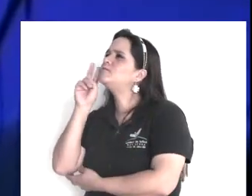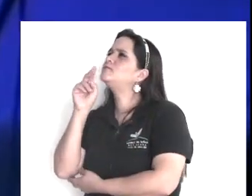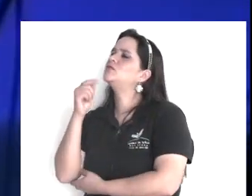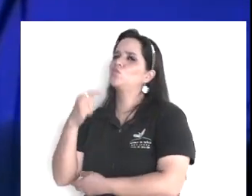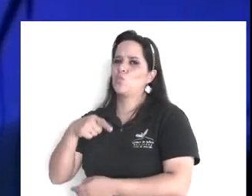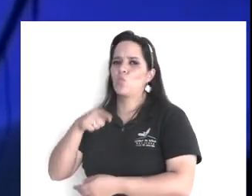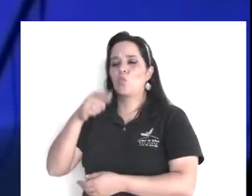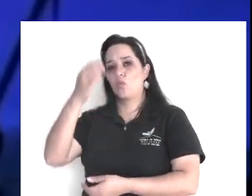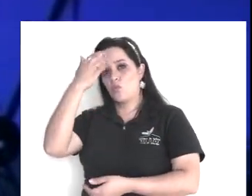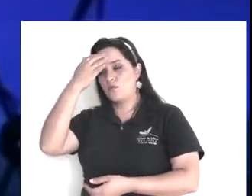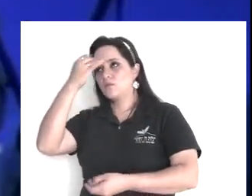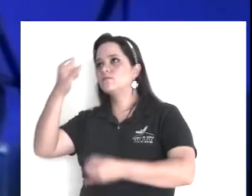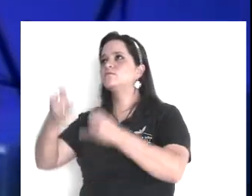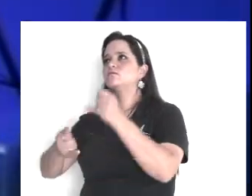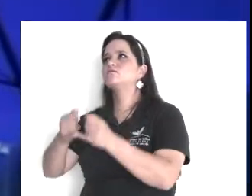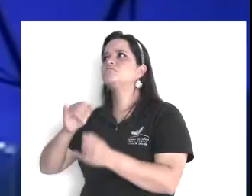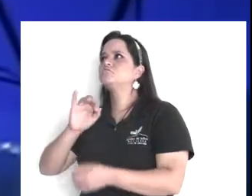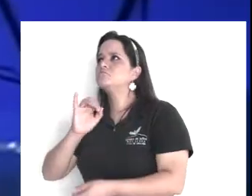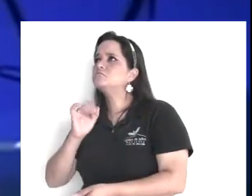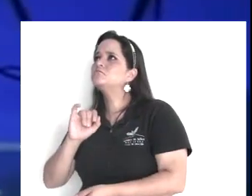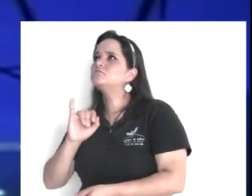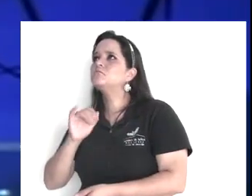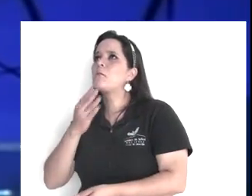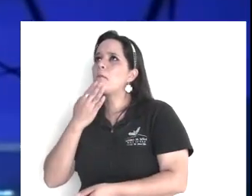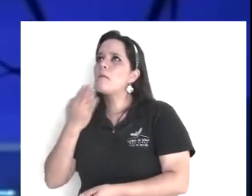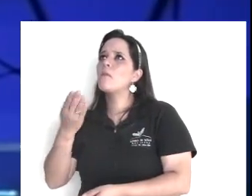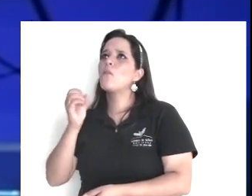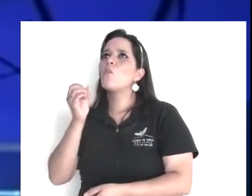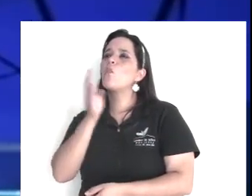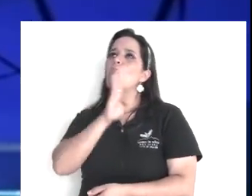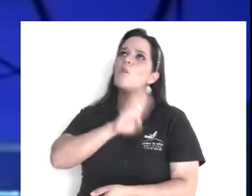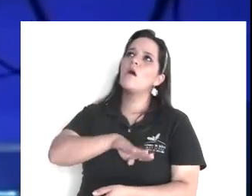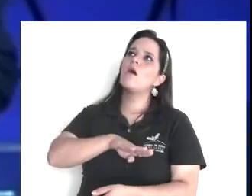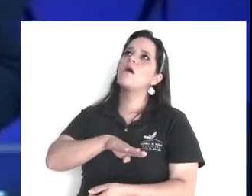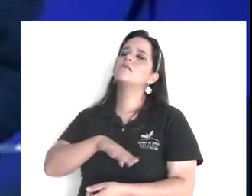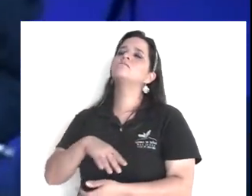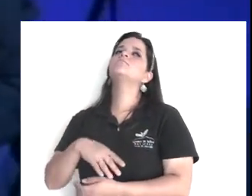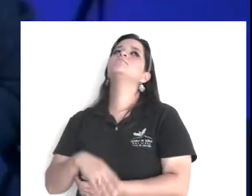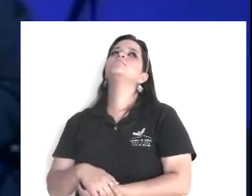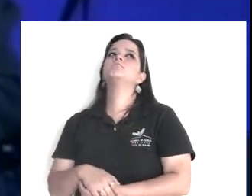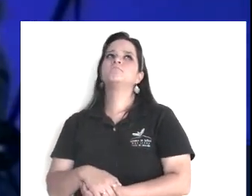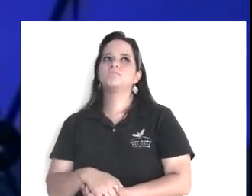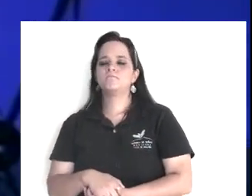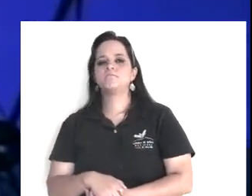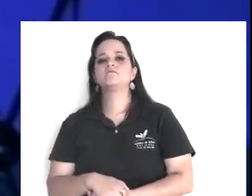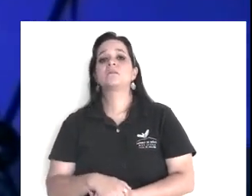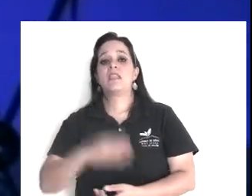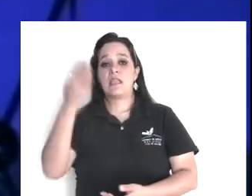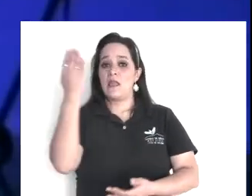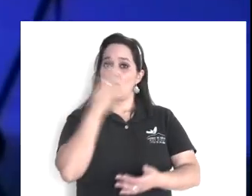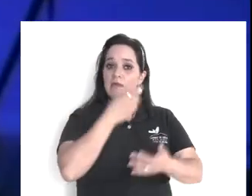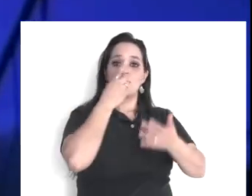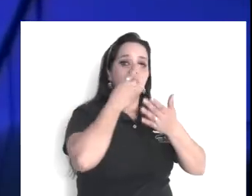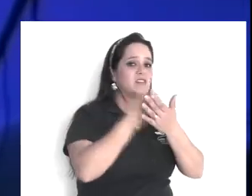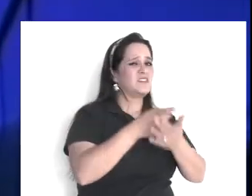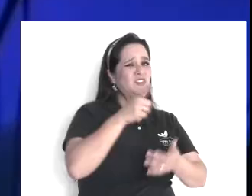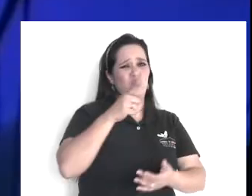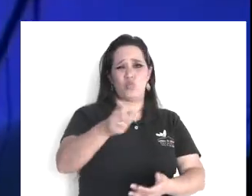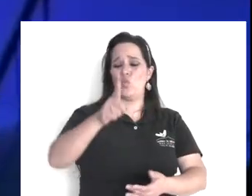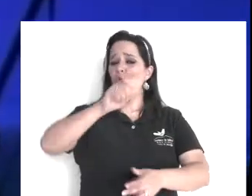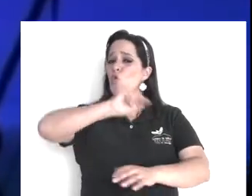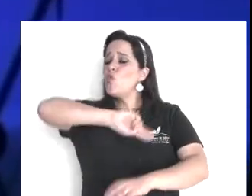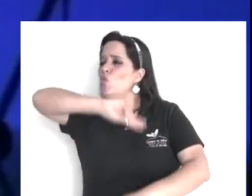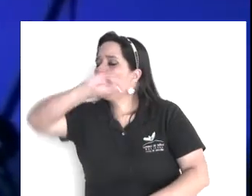hemos sido afectado, o hemos afectado, con rumores, esparciendo rumores, pero la Biblia dice, no propagues